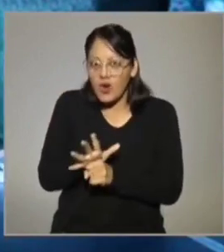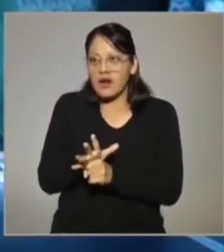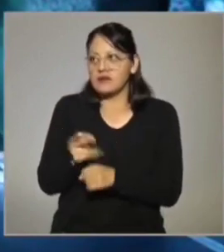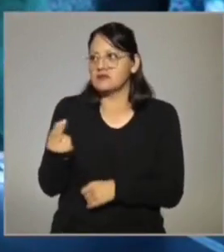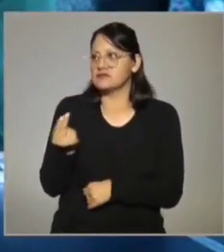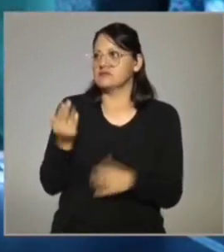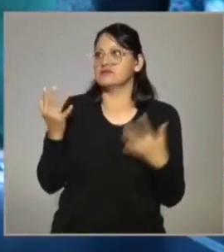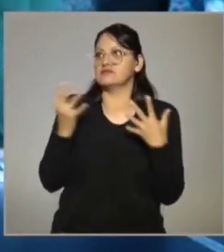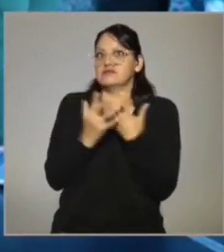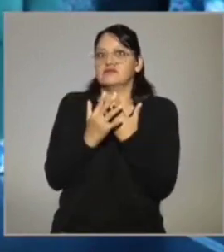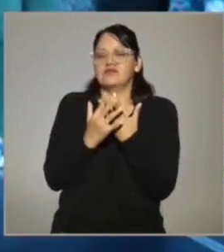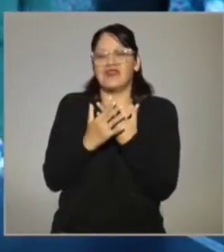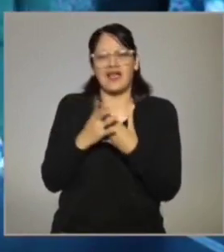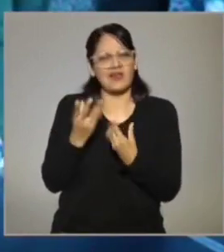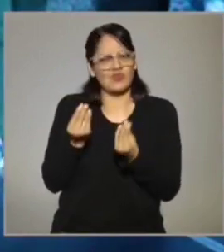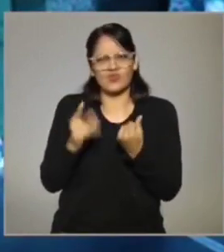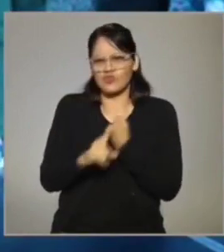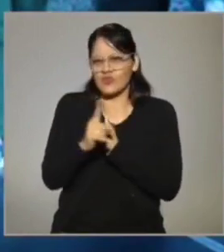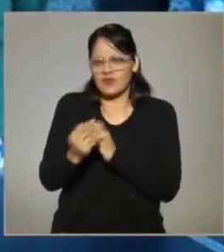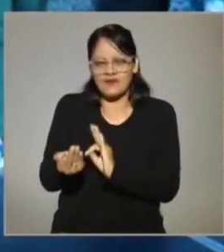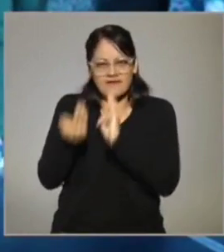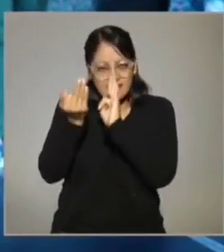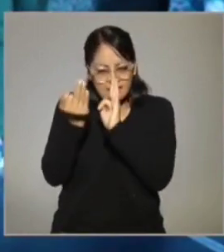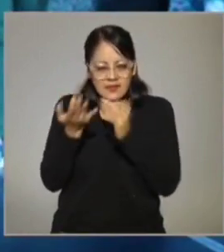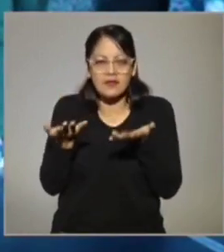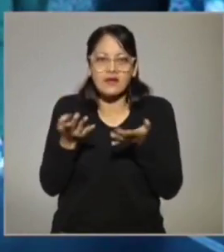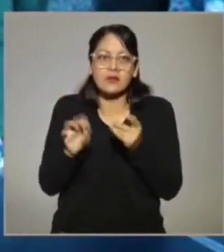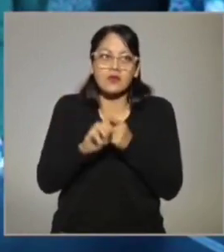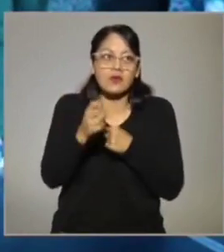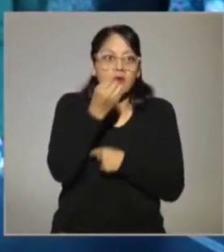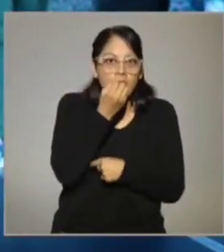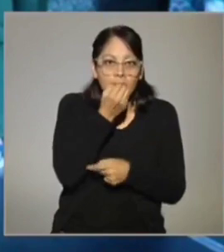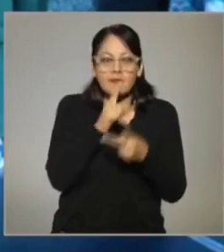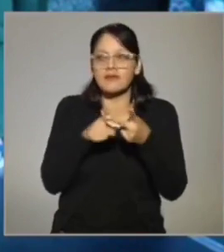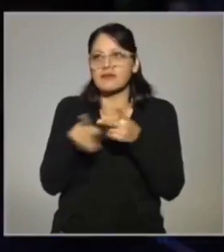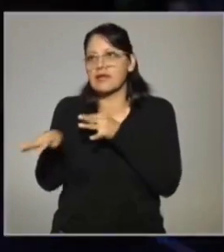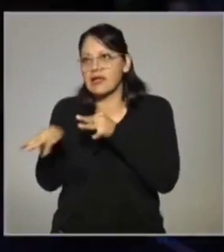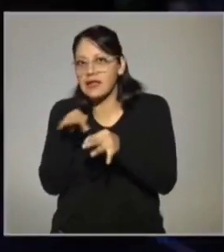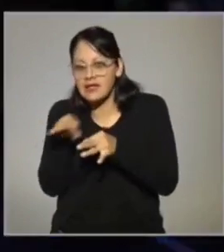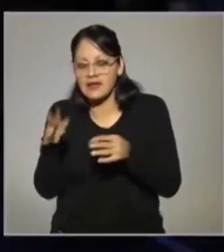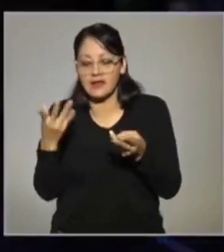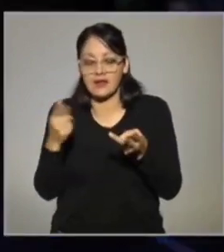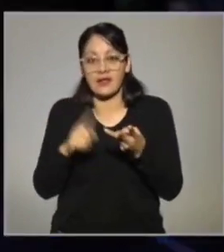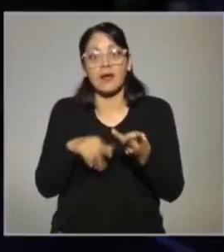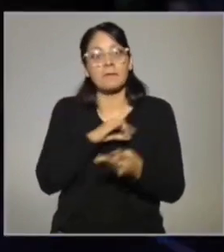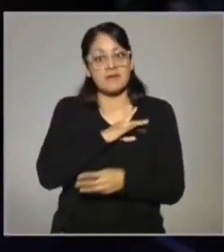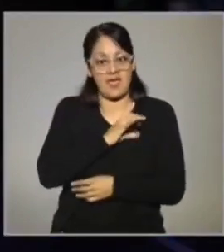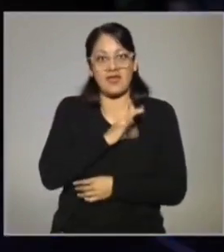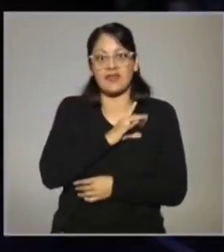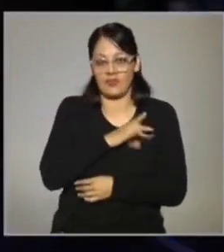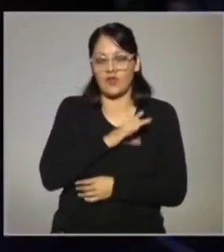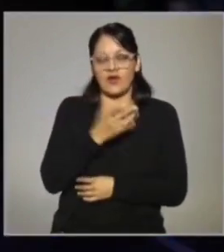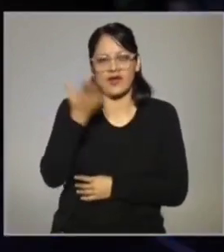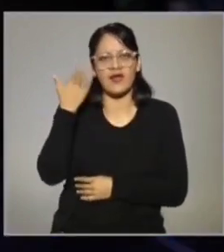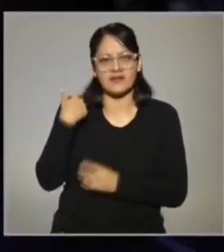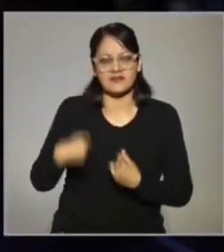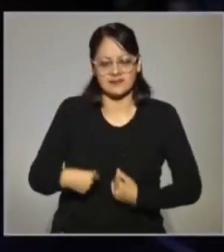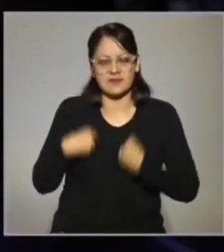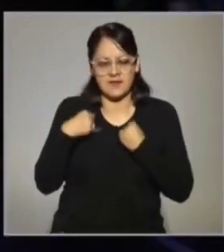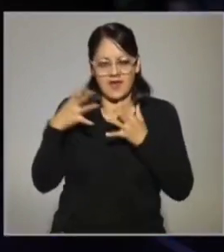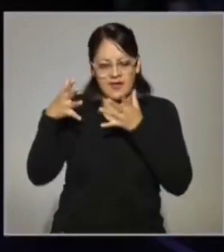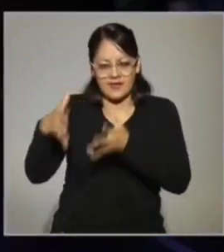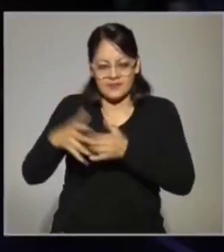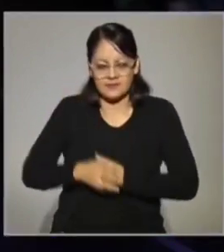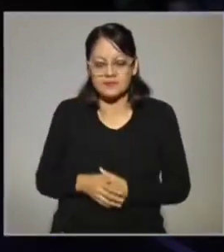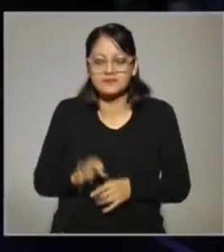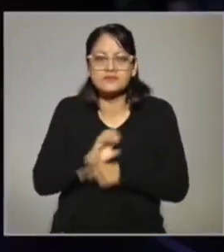Y entonces se les enfrentan muchas situaciones, desde la comida, el trabajo, también el miedo que se estaba viviendo en ese momento.